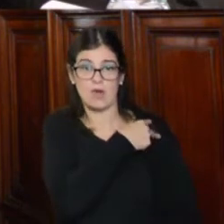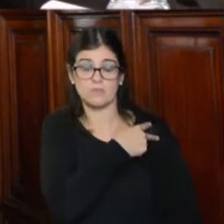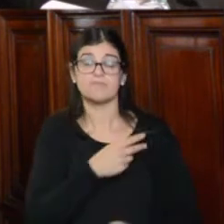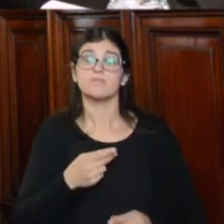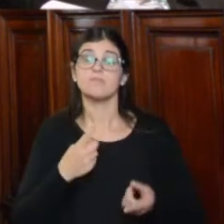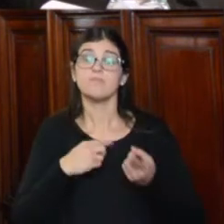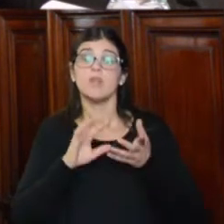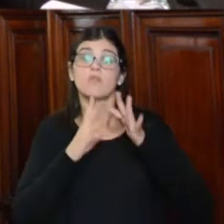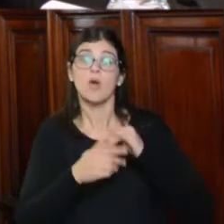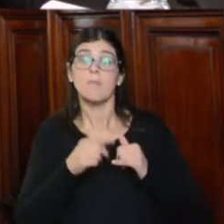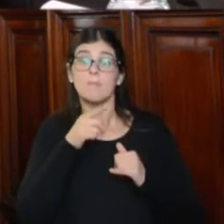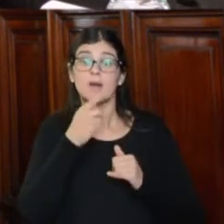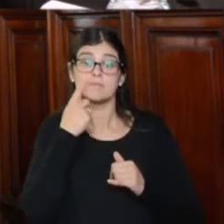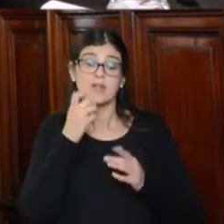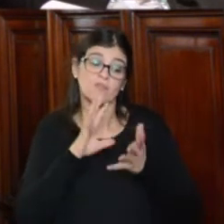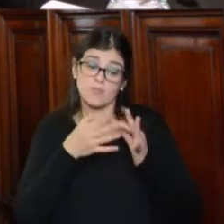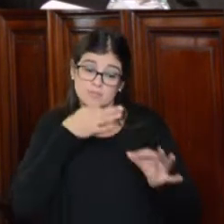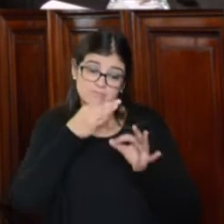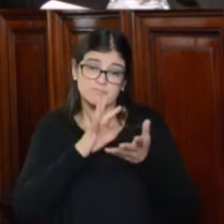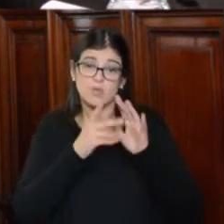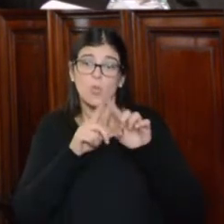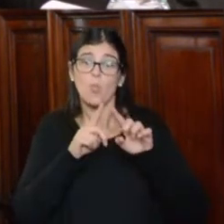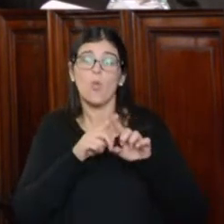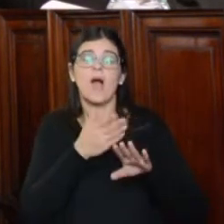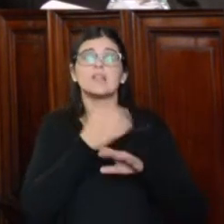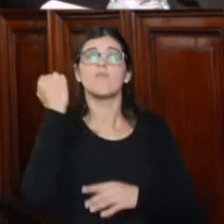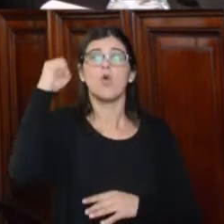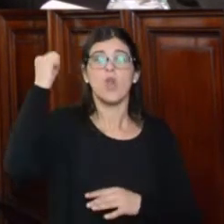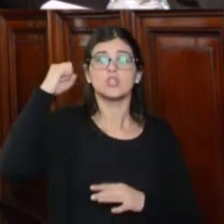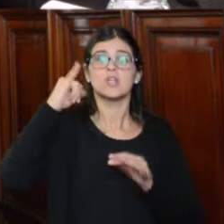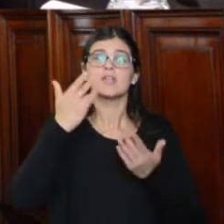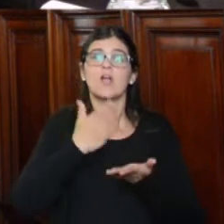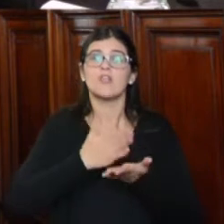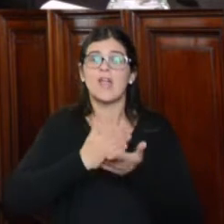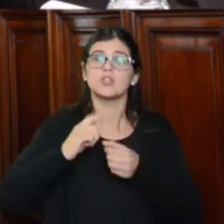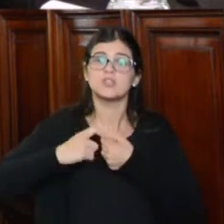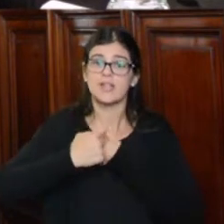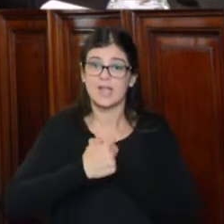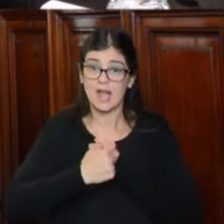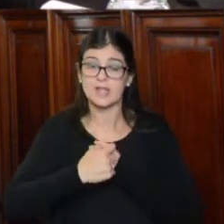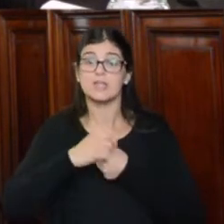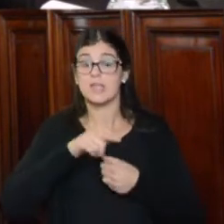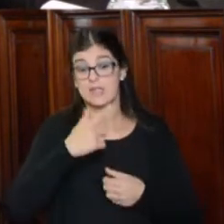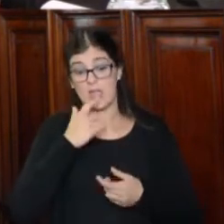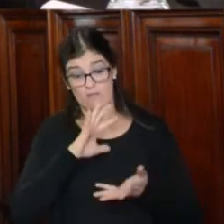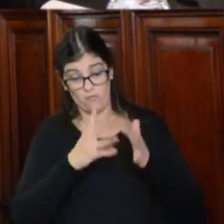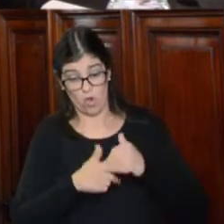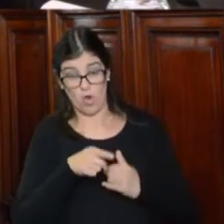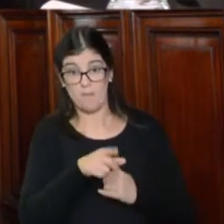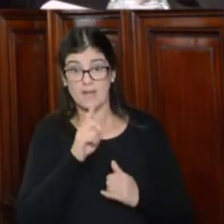Similar crítica merecen las alegaciones respecto a presuntas violaciones a los derechos sindicales. En este sentido,